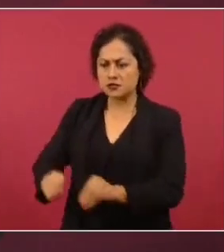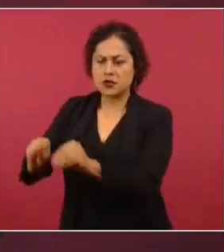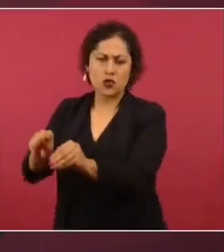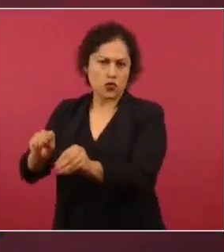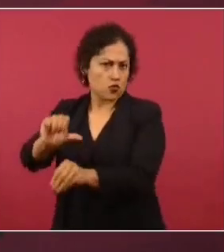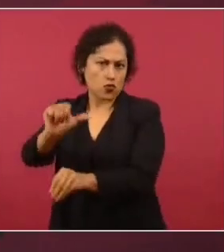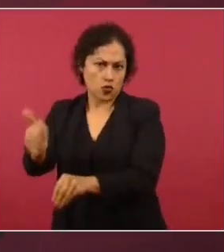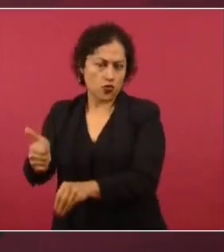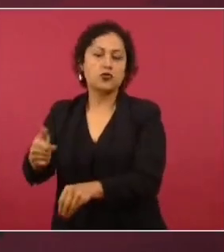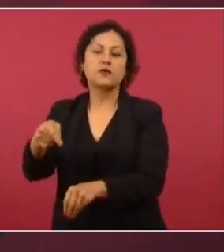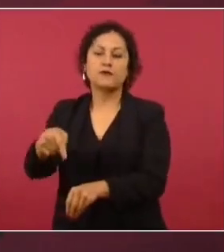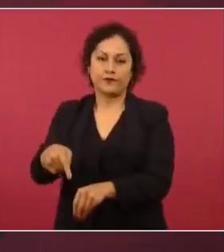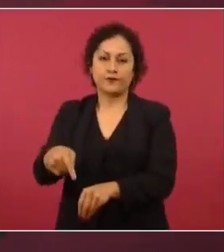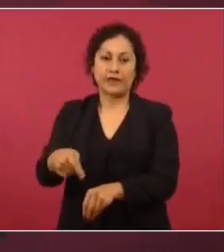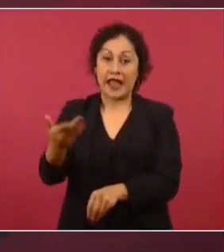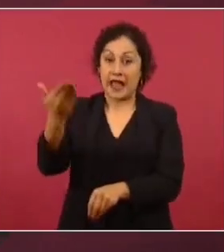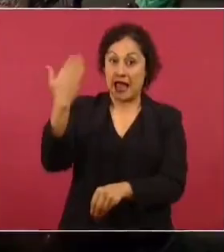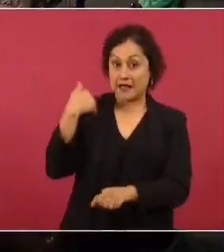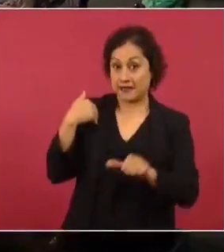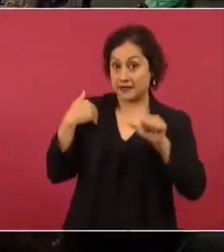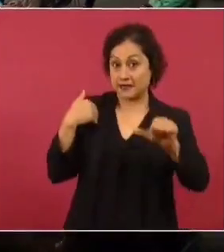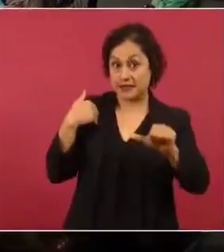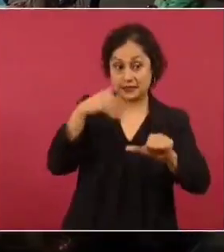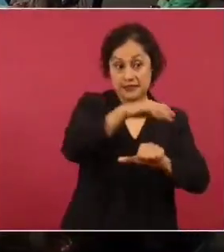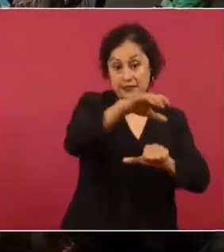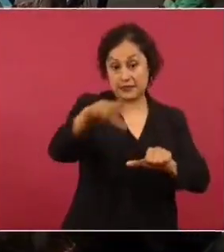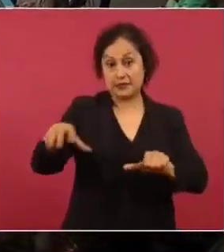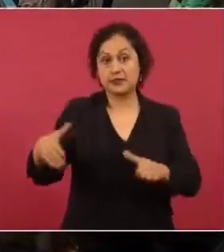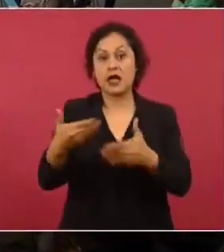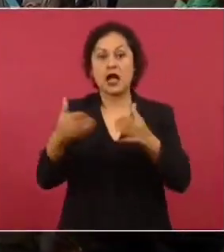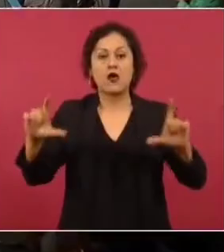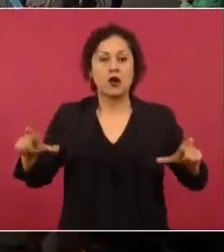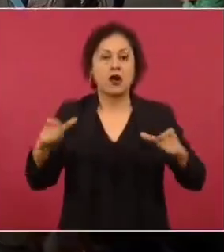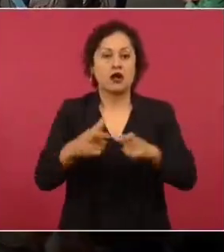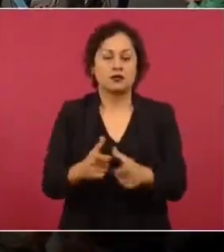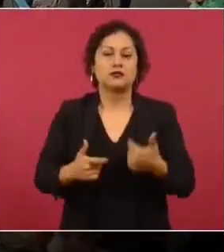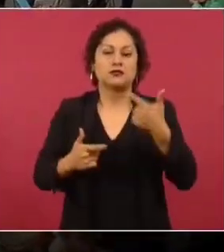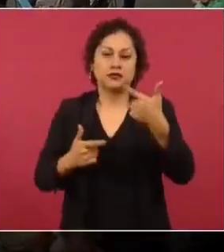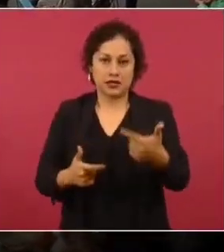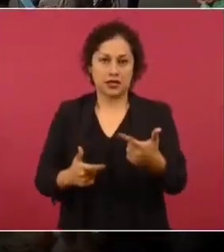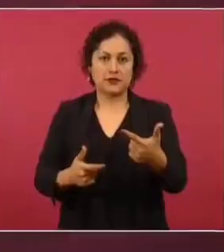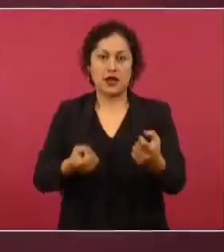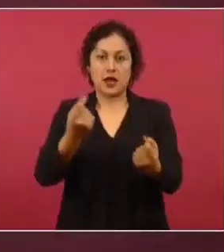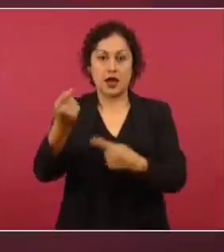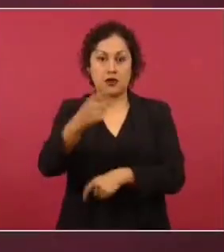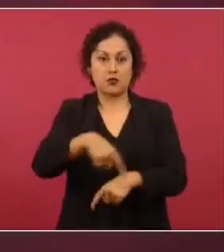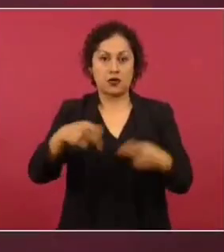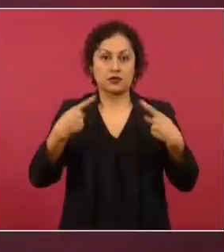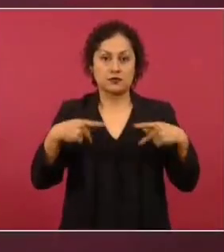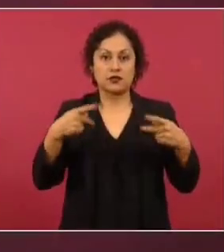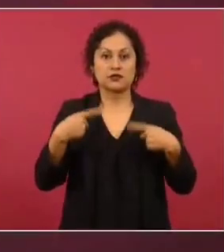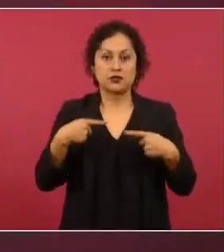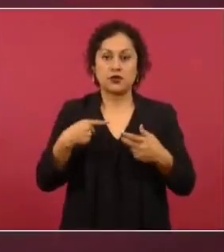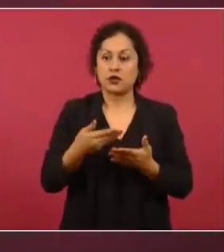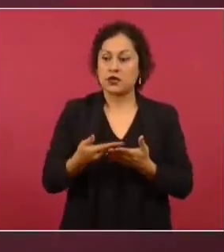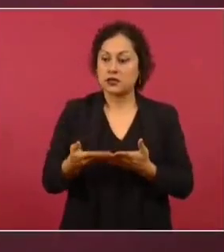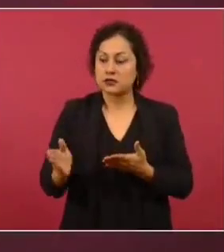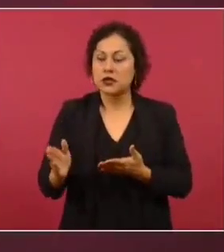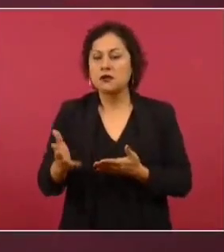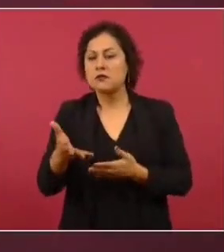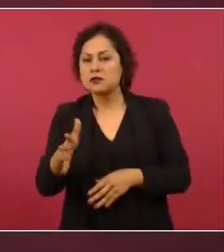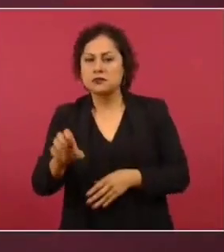en siete y antes eran 16. En el caso de los despidos son básicamente 32 por 2, serían